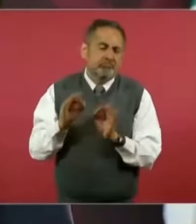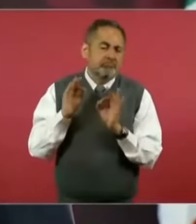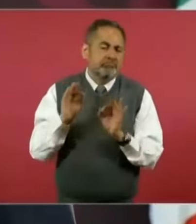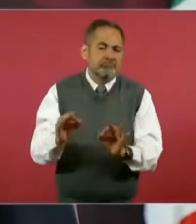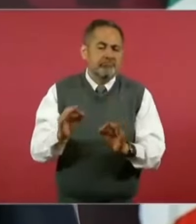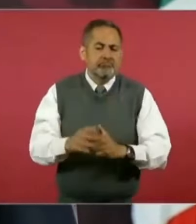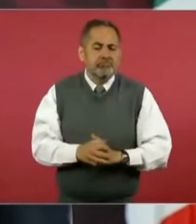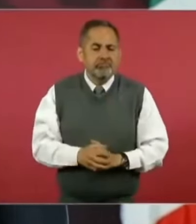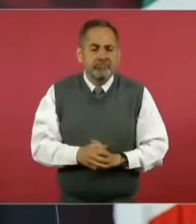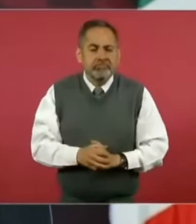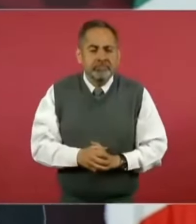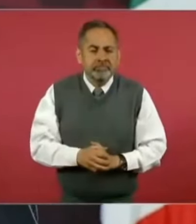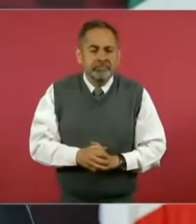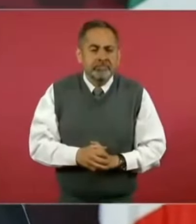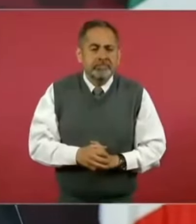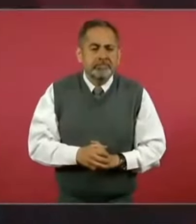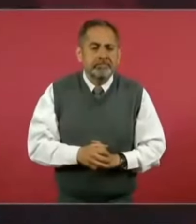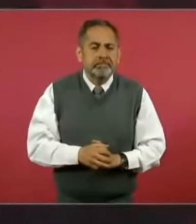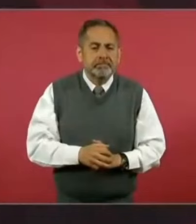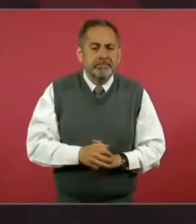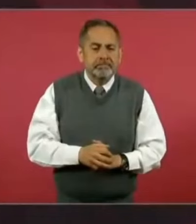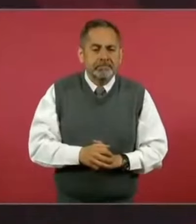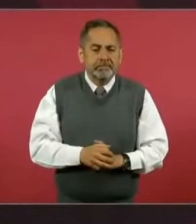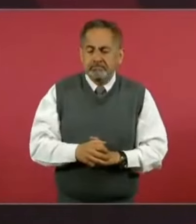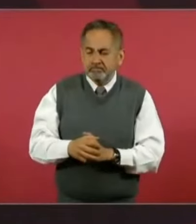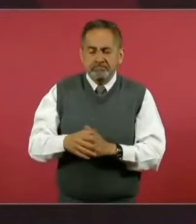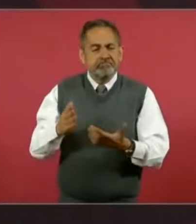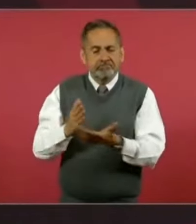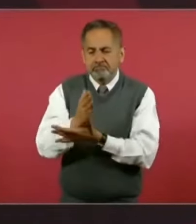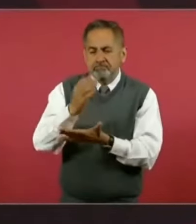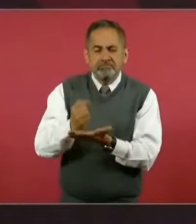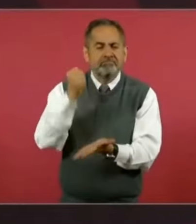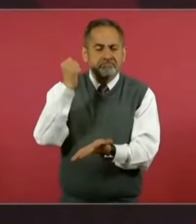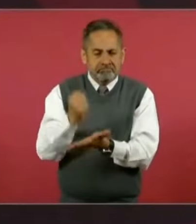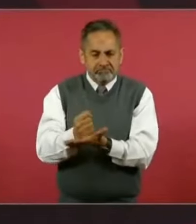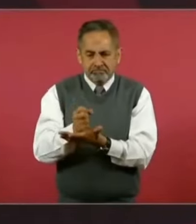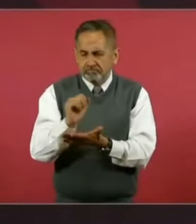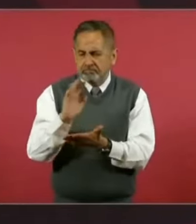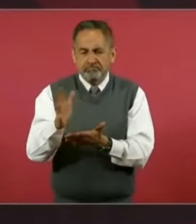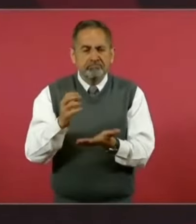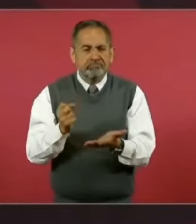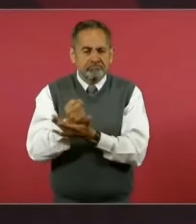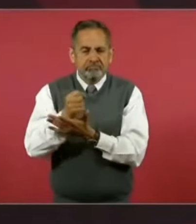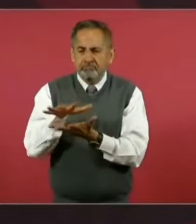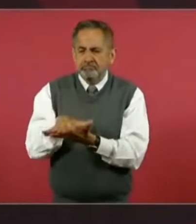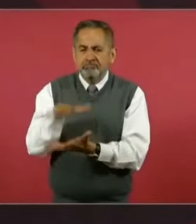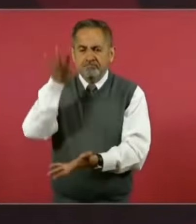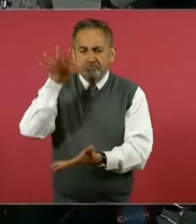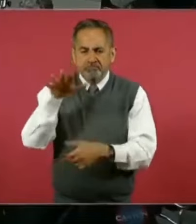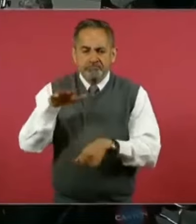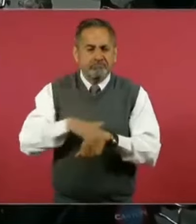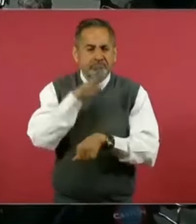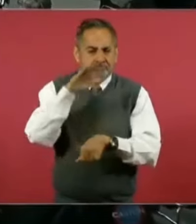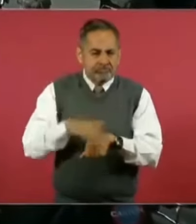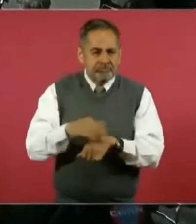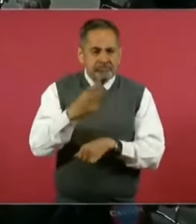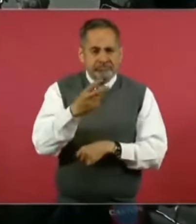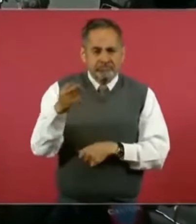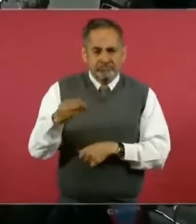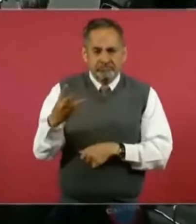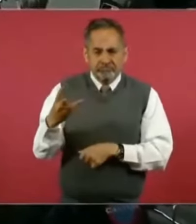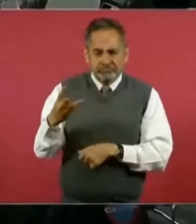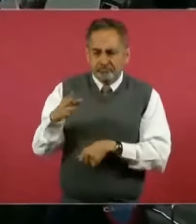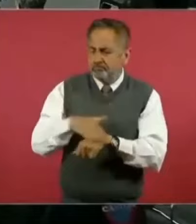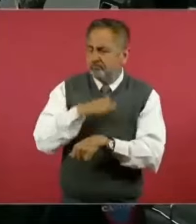y se logró tener mayoría calificada sin